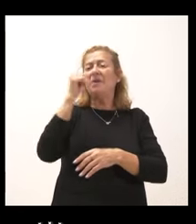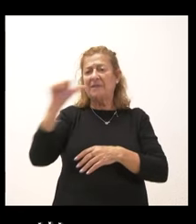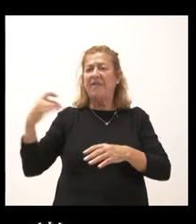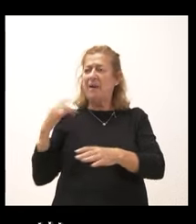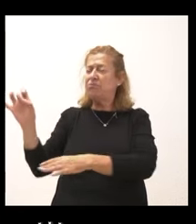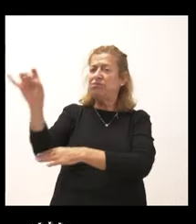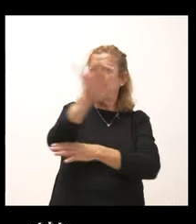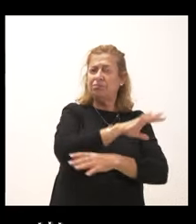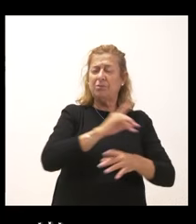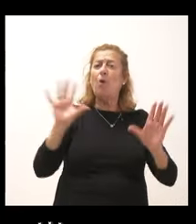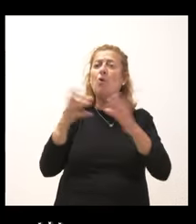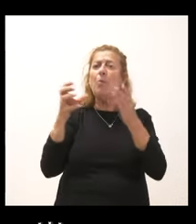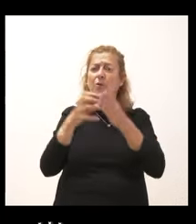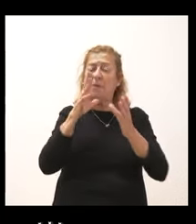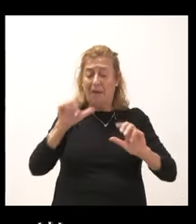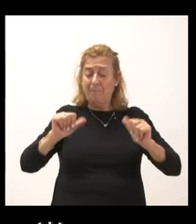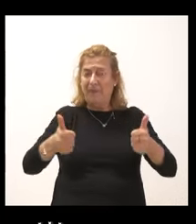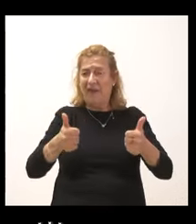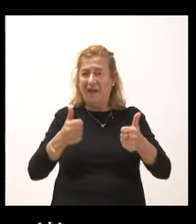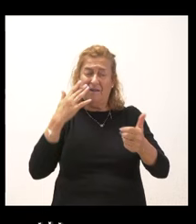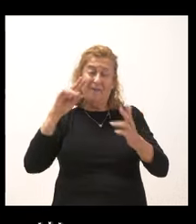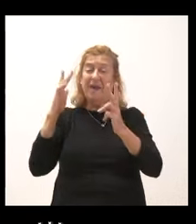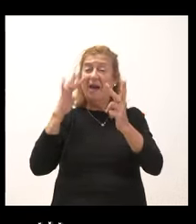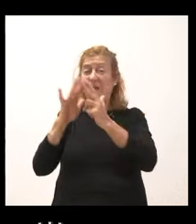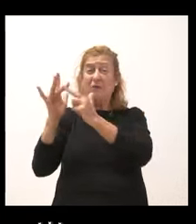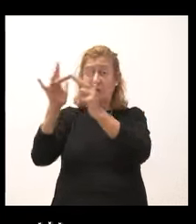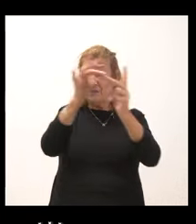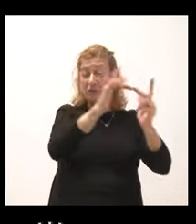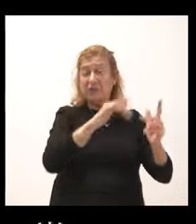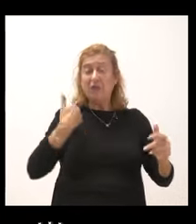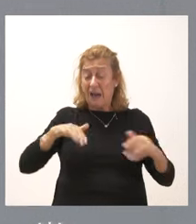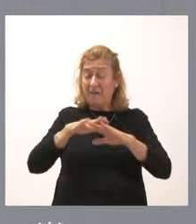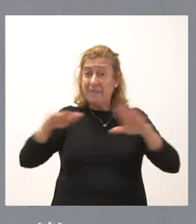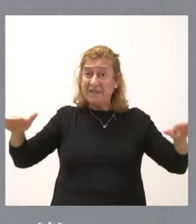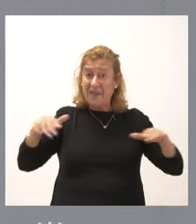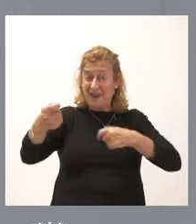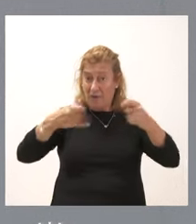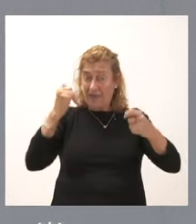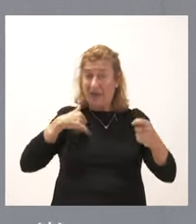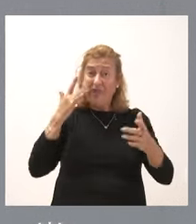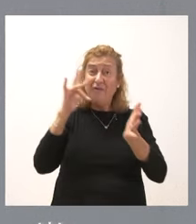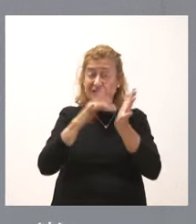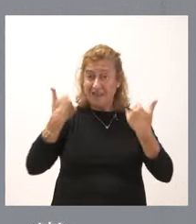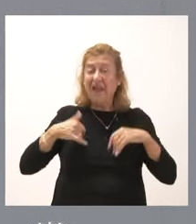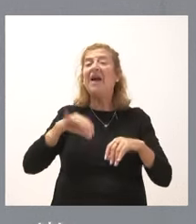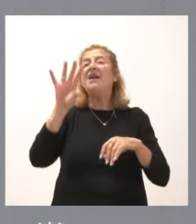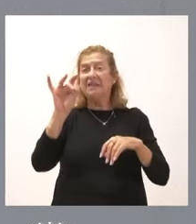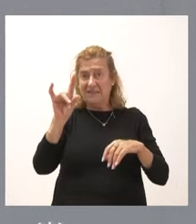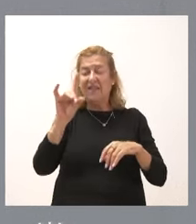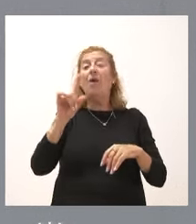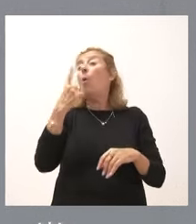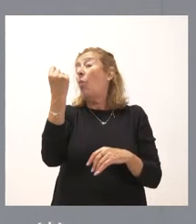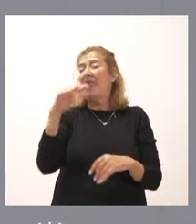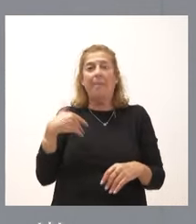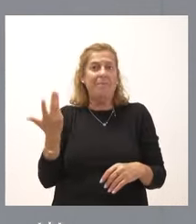iniciar esos encuentros. No sé si ya hay fecha para las primeras mesas de negociación. Efectivamente, inmediatamente al día siguiente